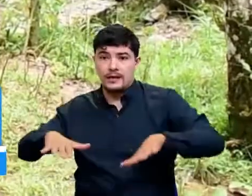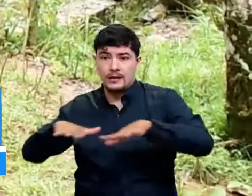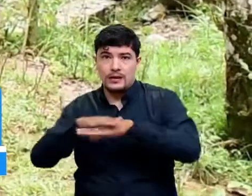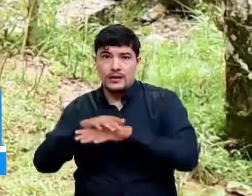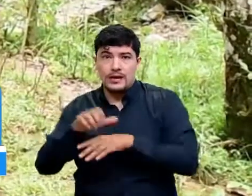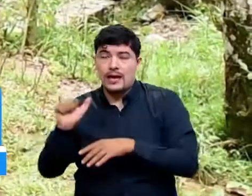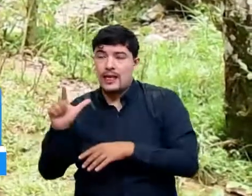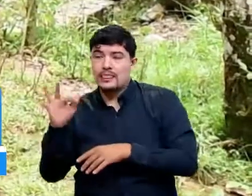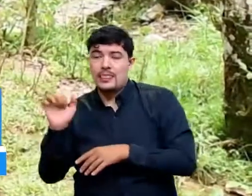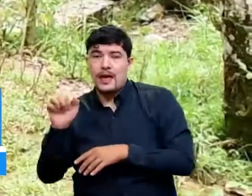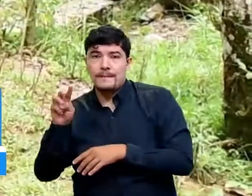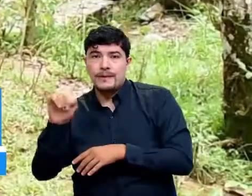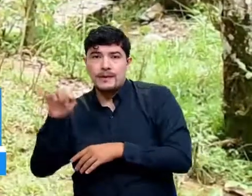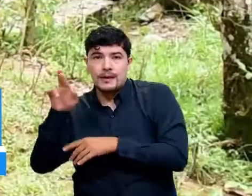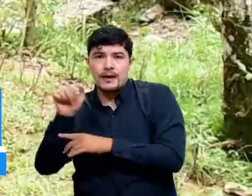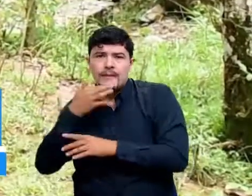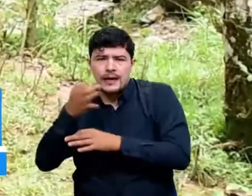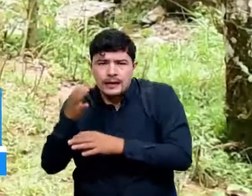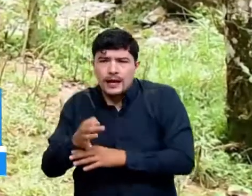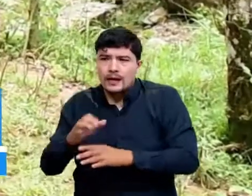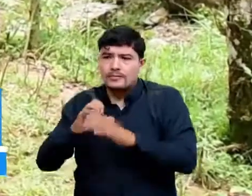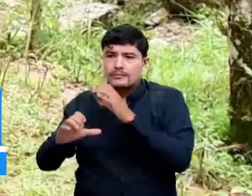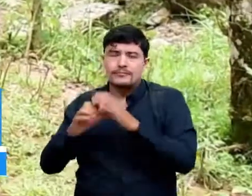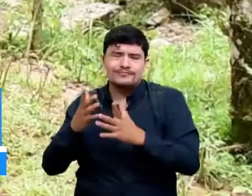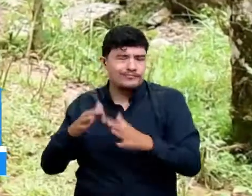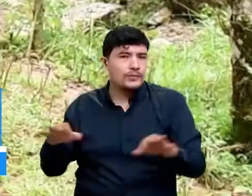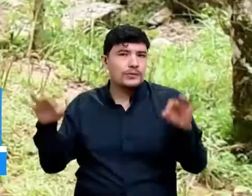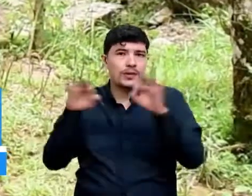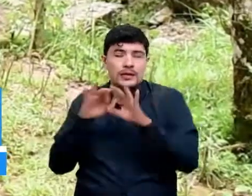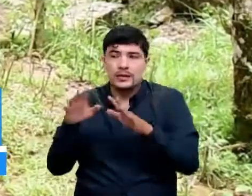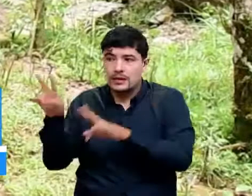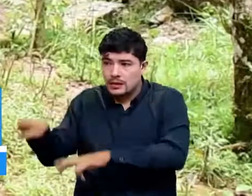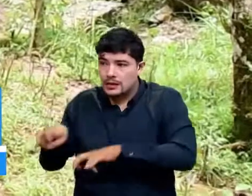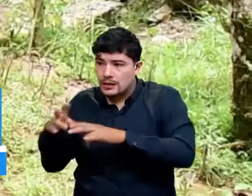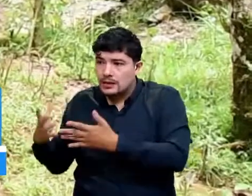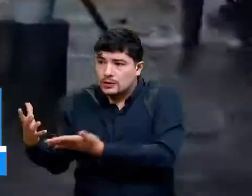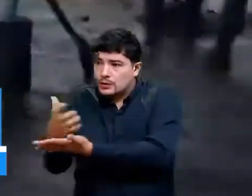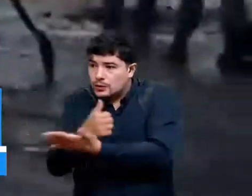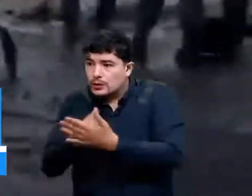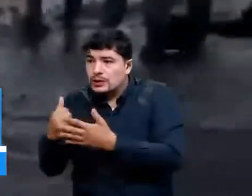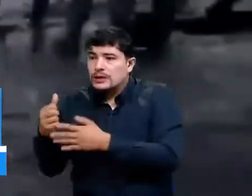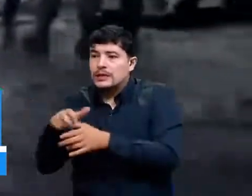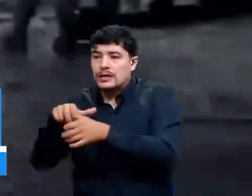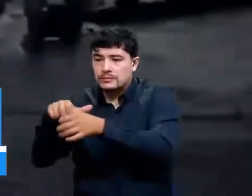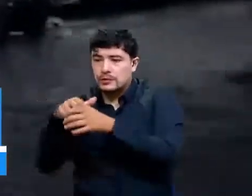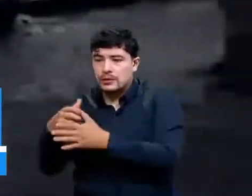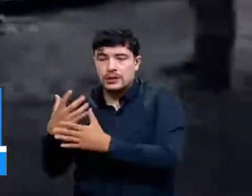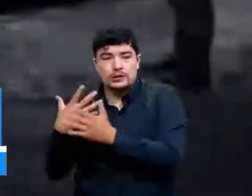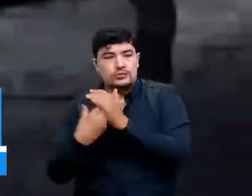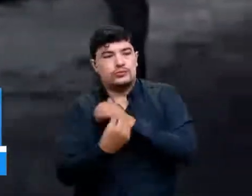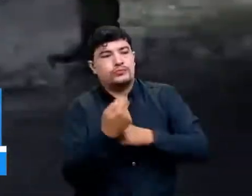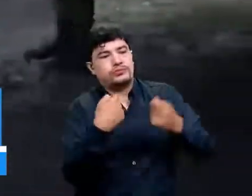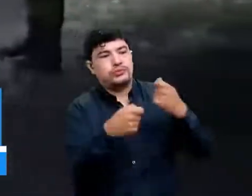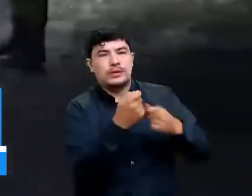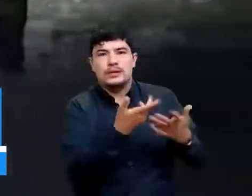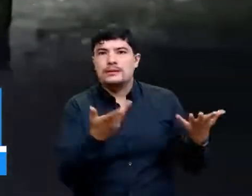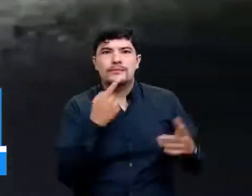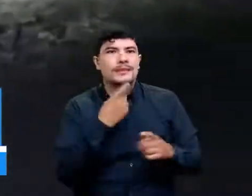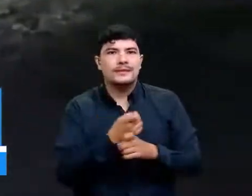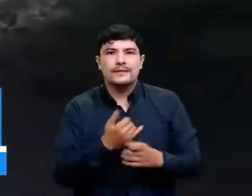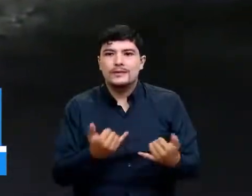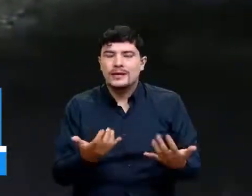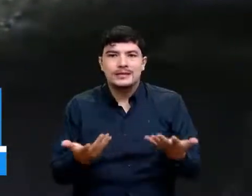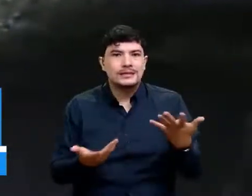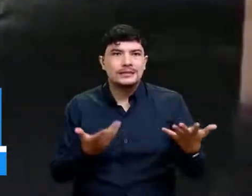Cimitarra con Altamira y realmente estamos aislados completamente para sacar los productos de nuestra vereda. Ante estas eventualidades, la Unidad de